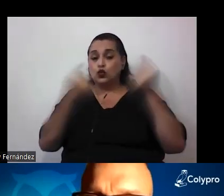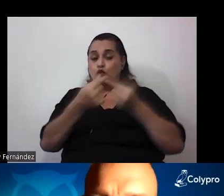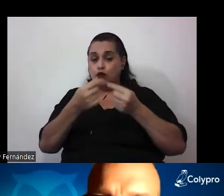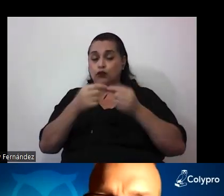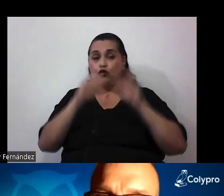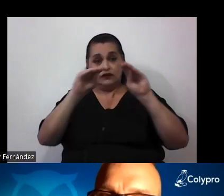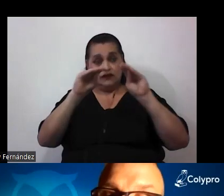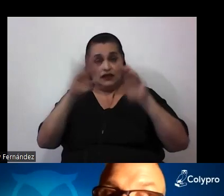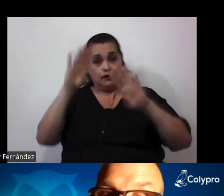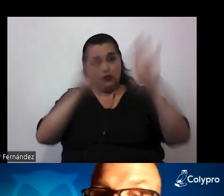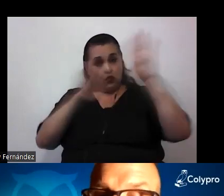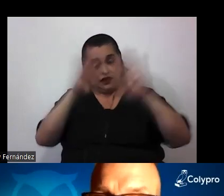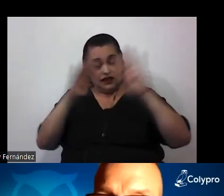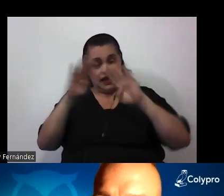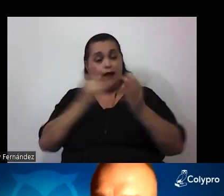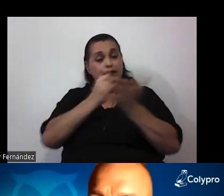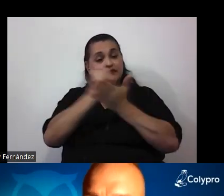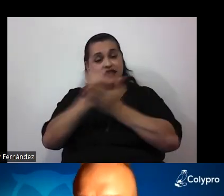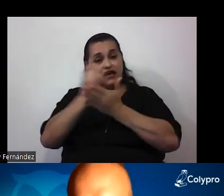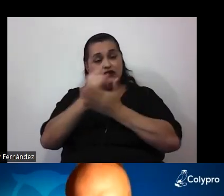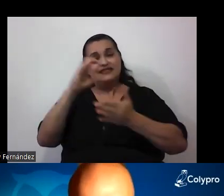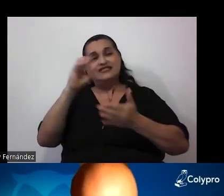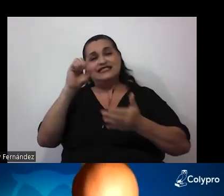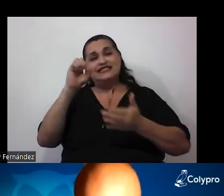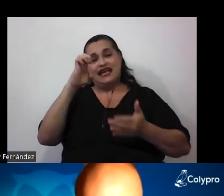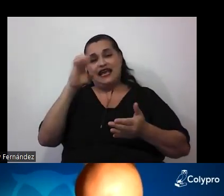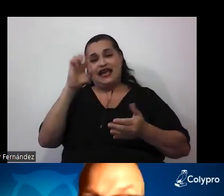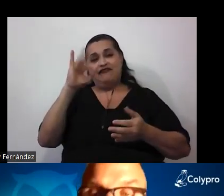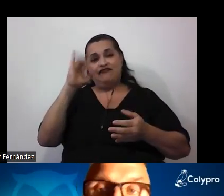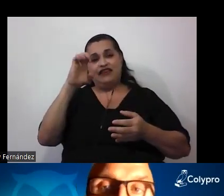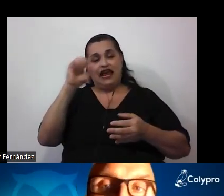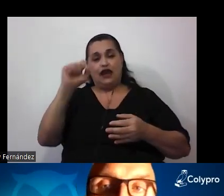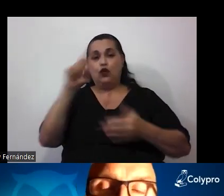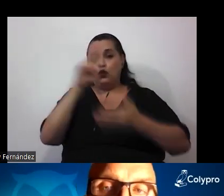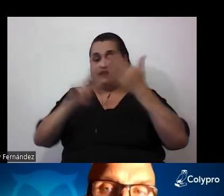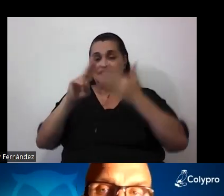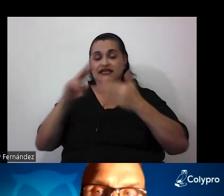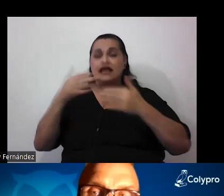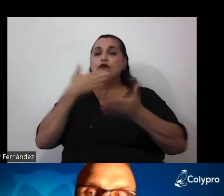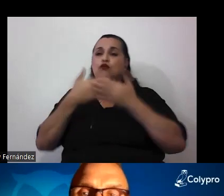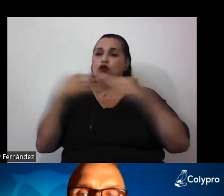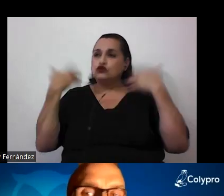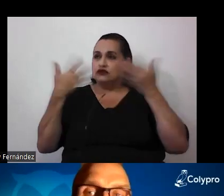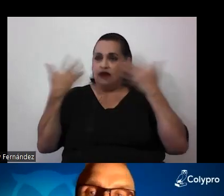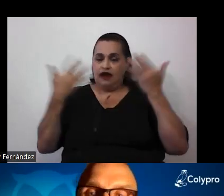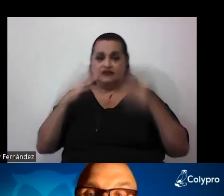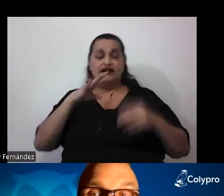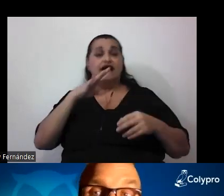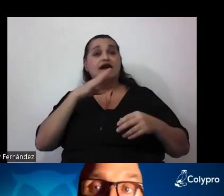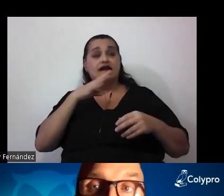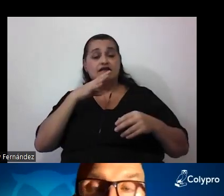Investigaciones EFIEC de la Universidad de Buenos Aires. Como digo, estoy hablando desde el lugar del